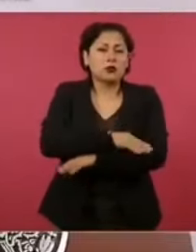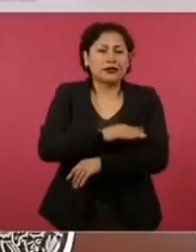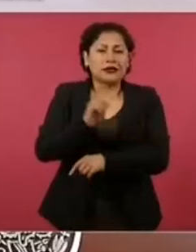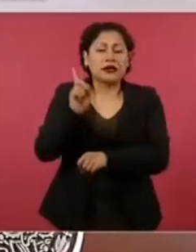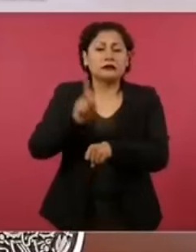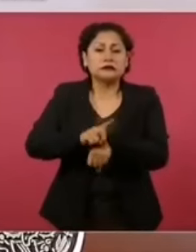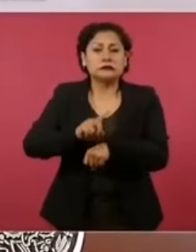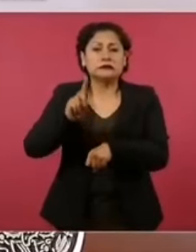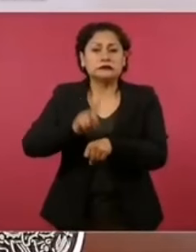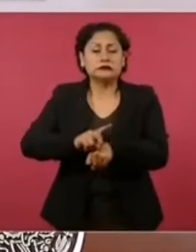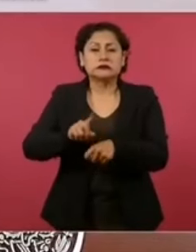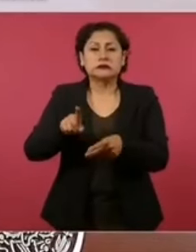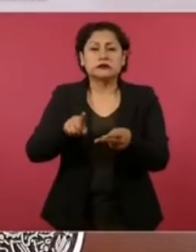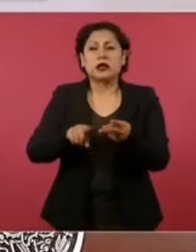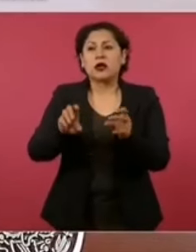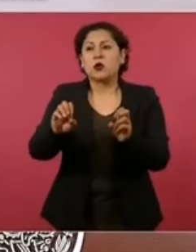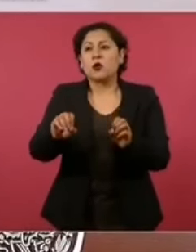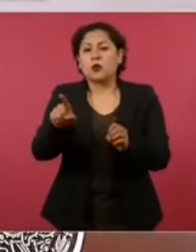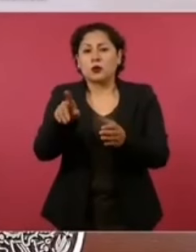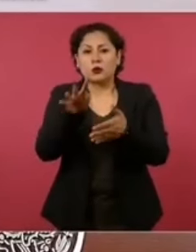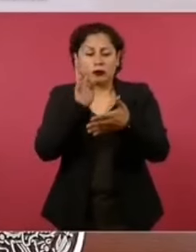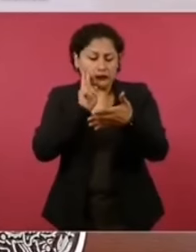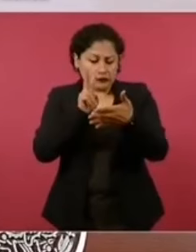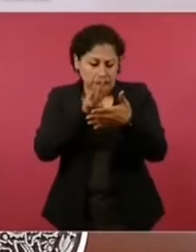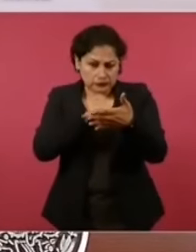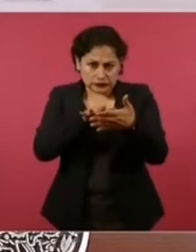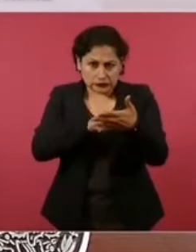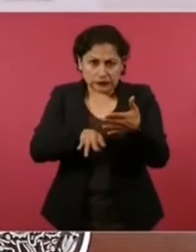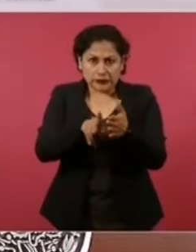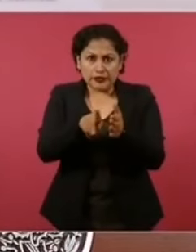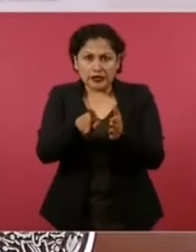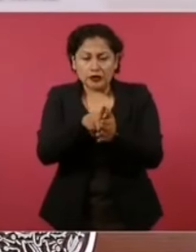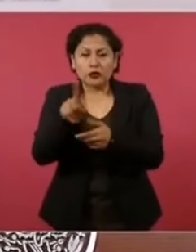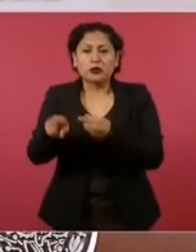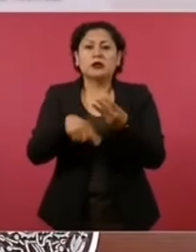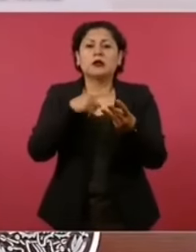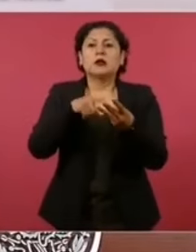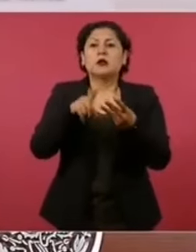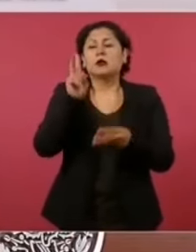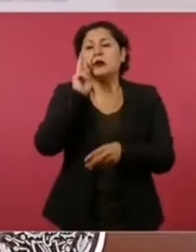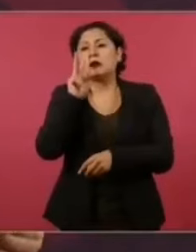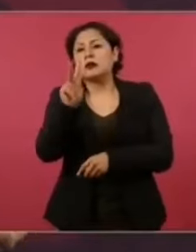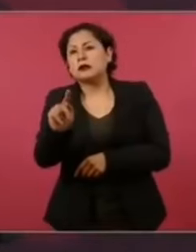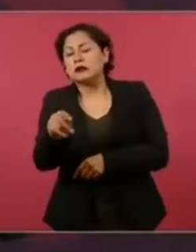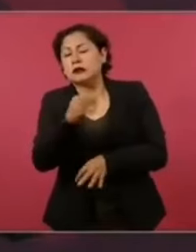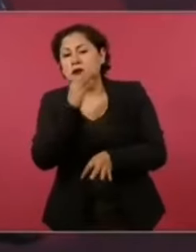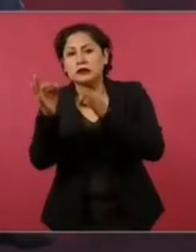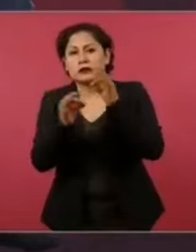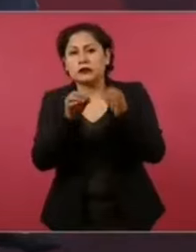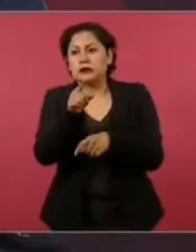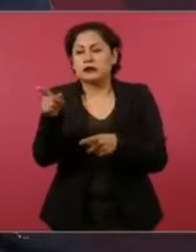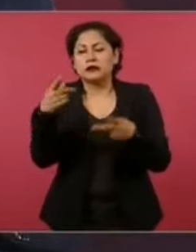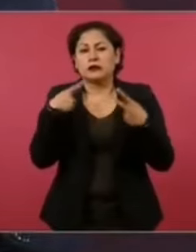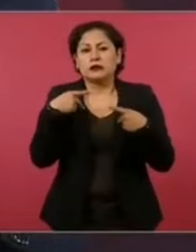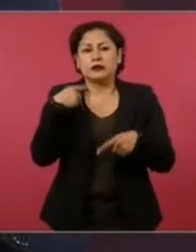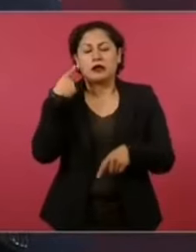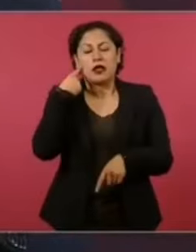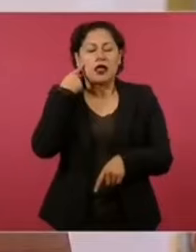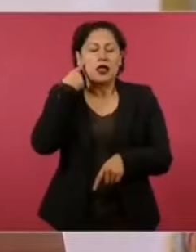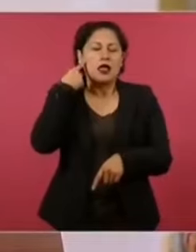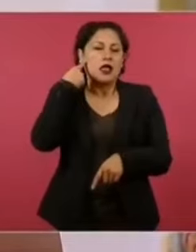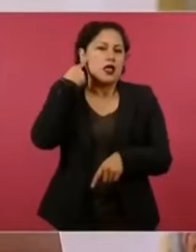nos dejaban los